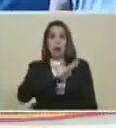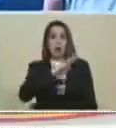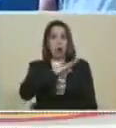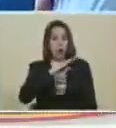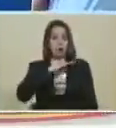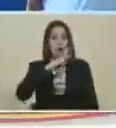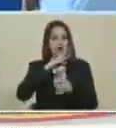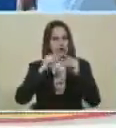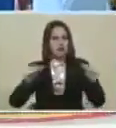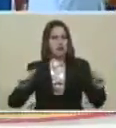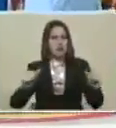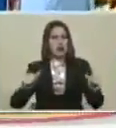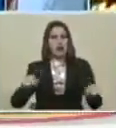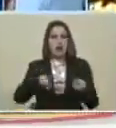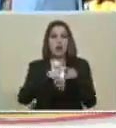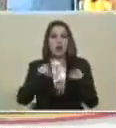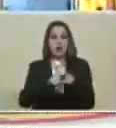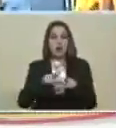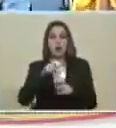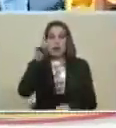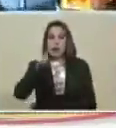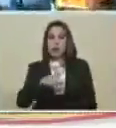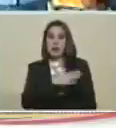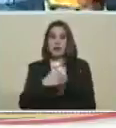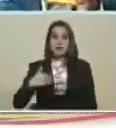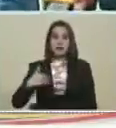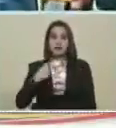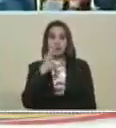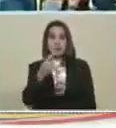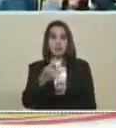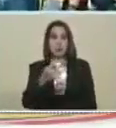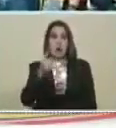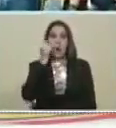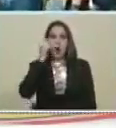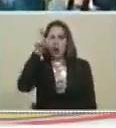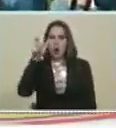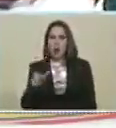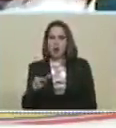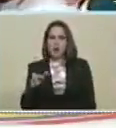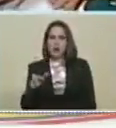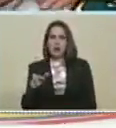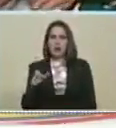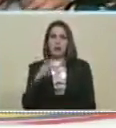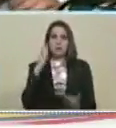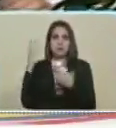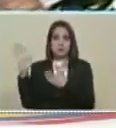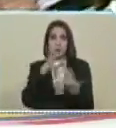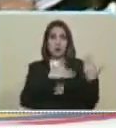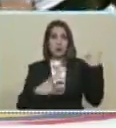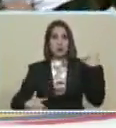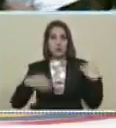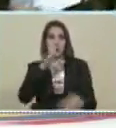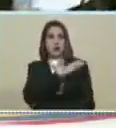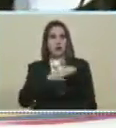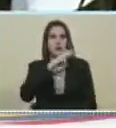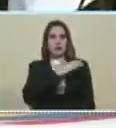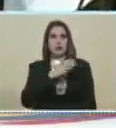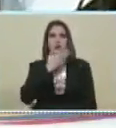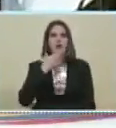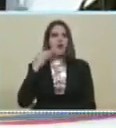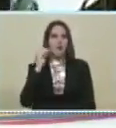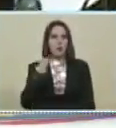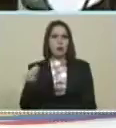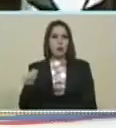A su vez Presidente Yo quisiera Que sea el compañero Mervin Maldonado Presidente De la Comisión De Juventud